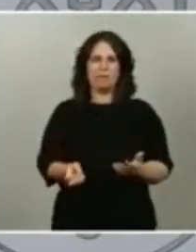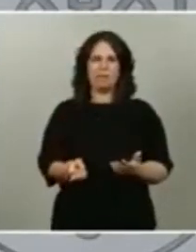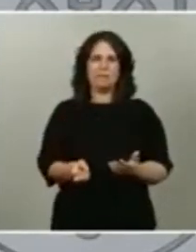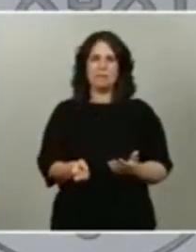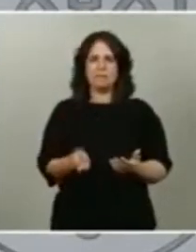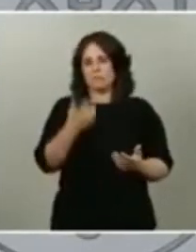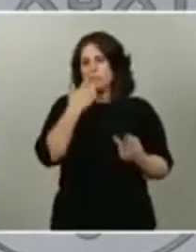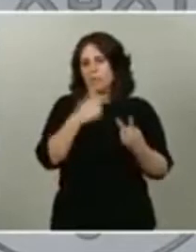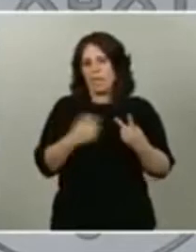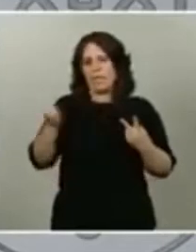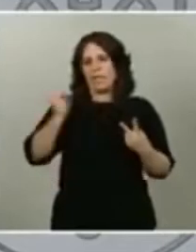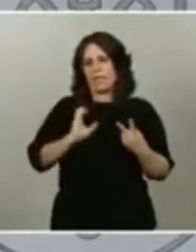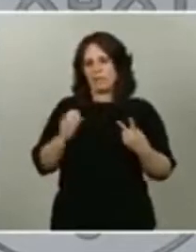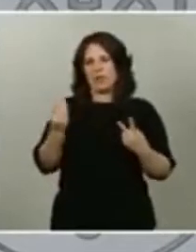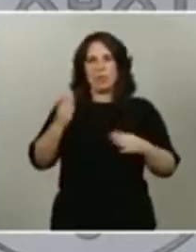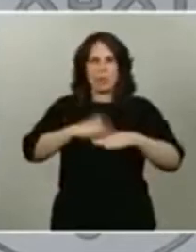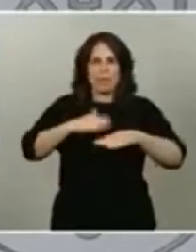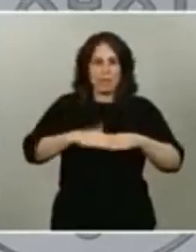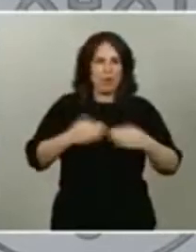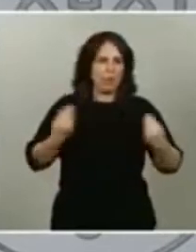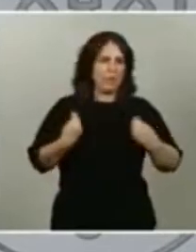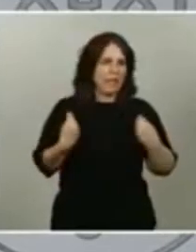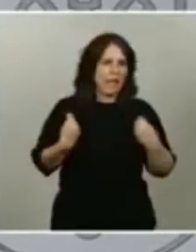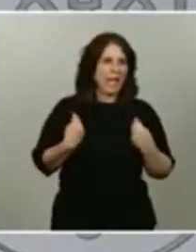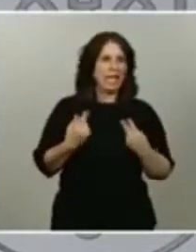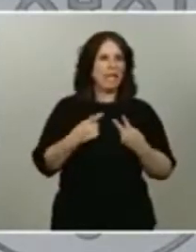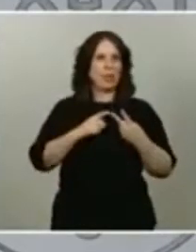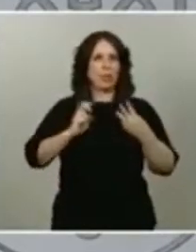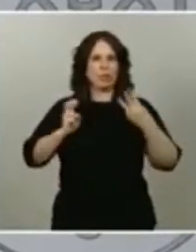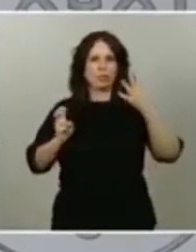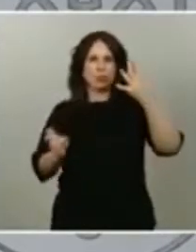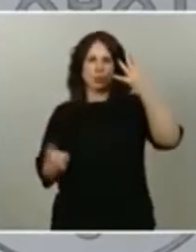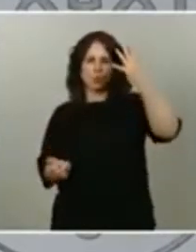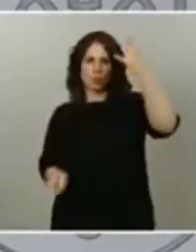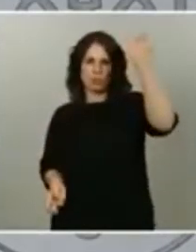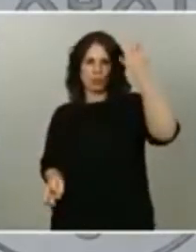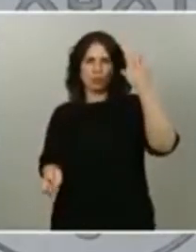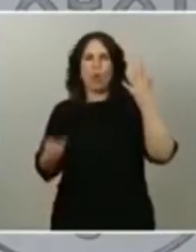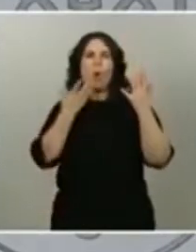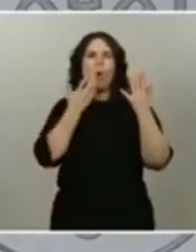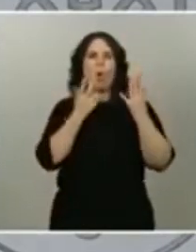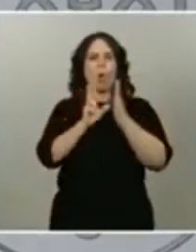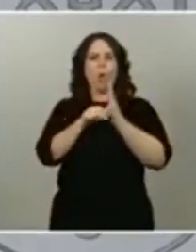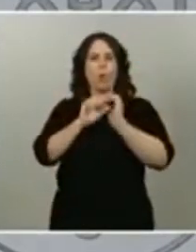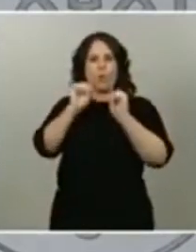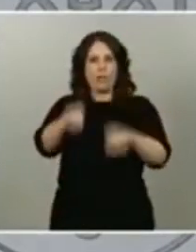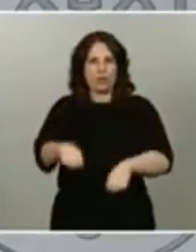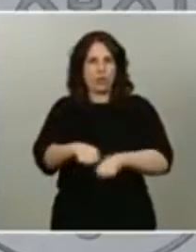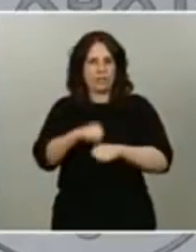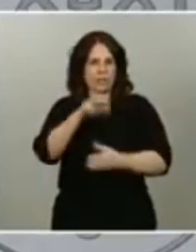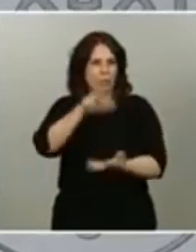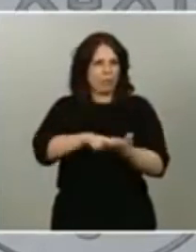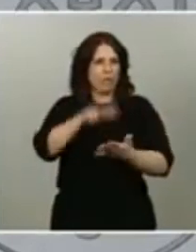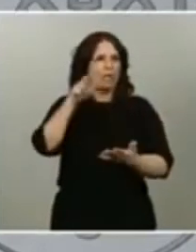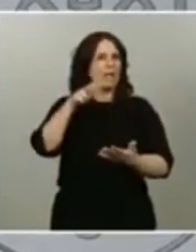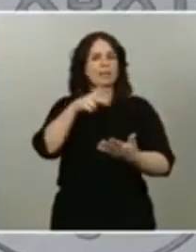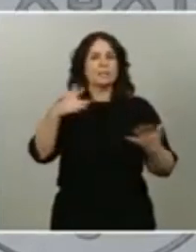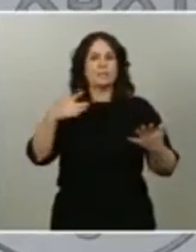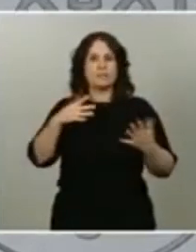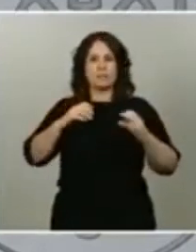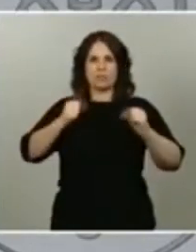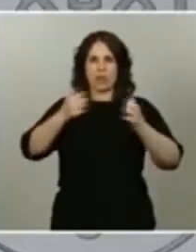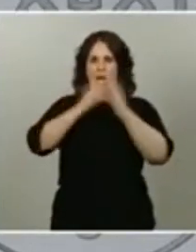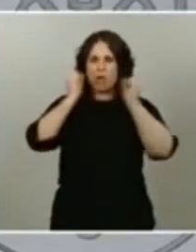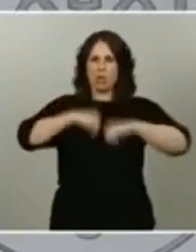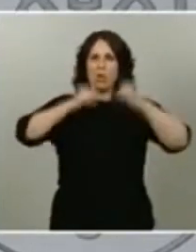mínimo vital y otras prestaciones que durante este tiempo las moratorias de hipoteca hemos puesto en marcha para que nadie se quede atrás eso